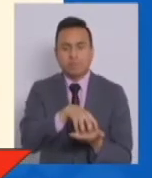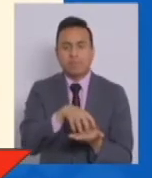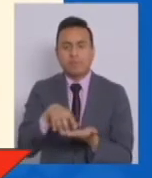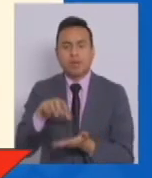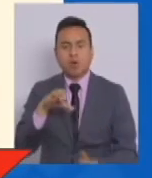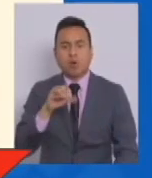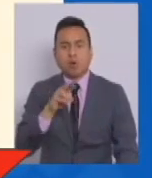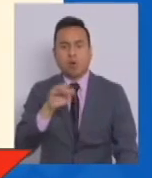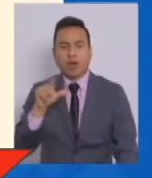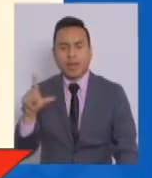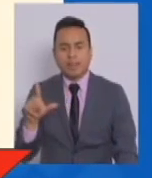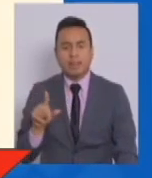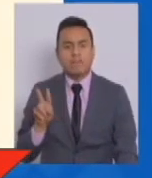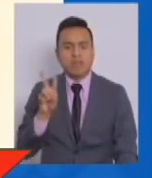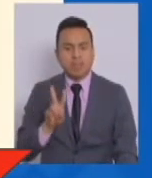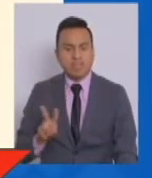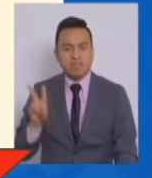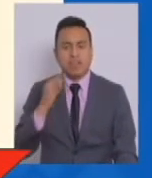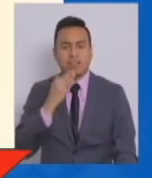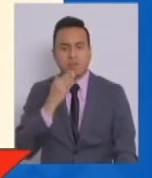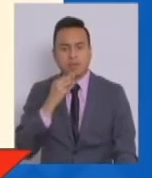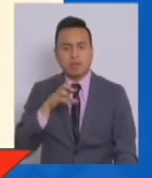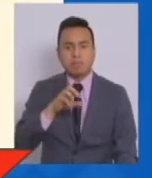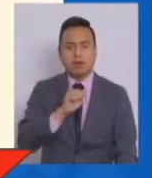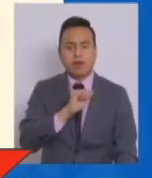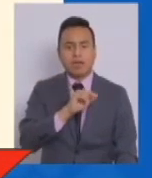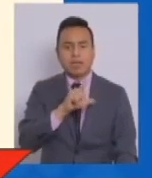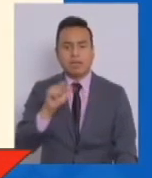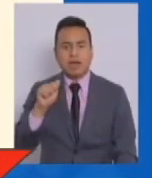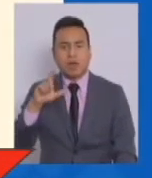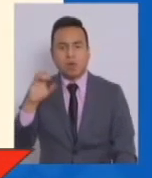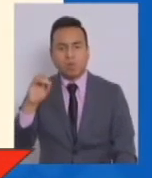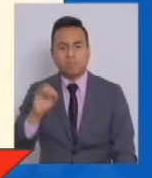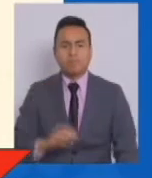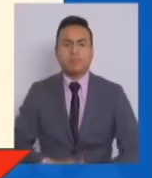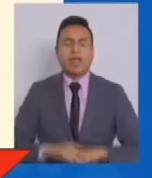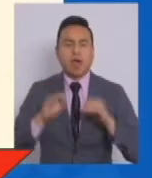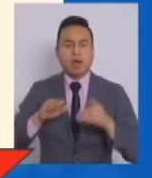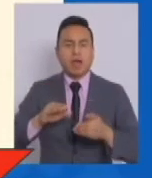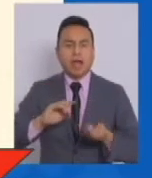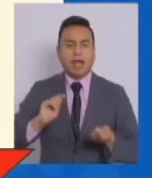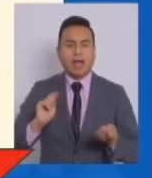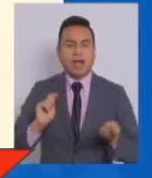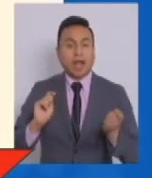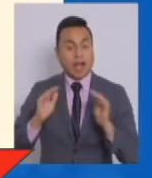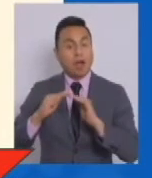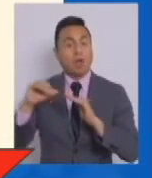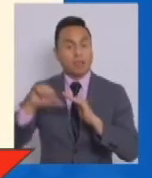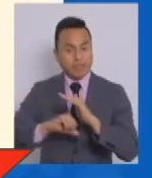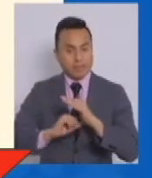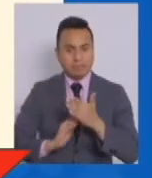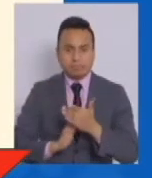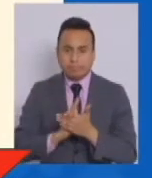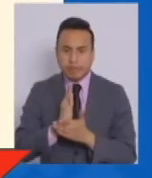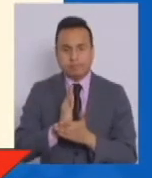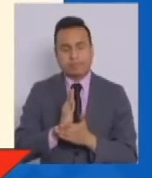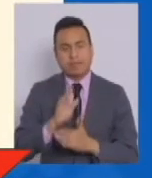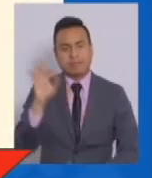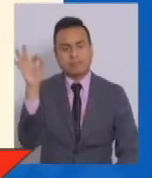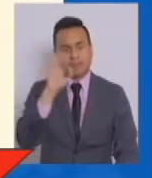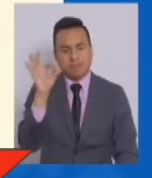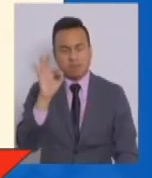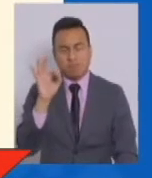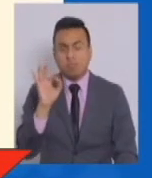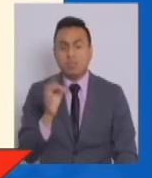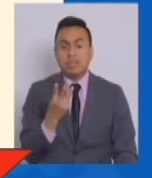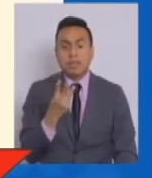Corral, Valdivia y Paillaco. Pasan a cuarentena a partir del día sábado